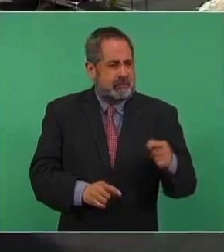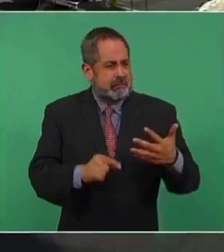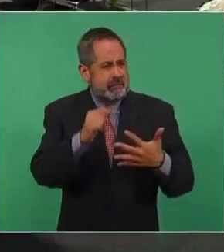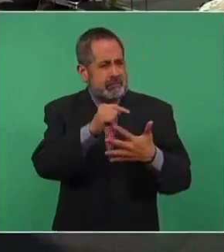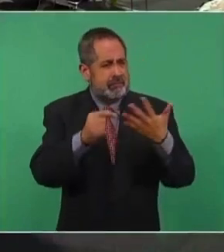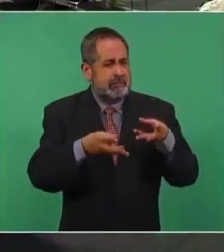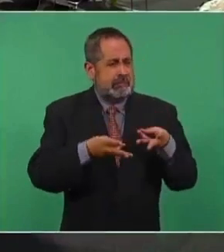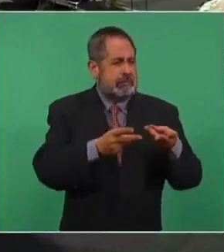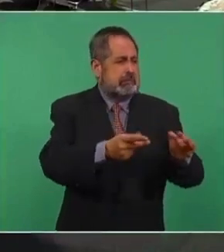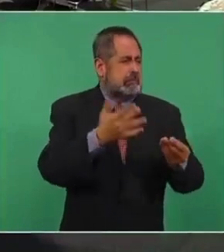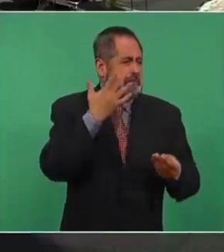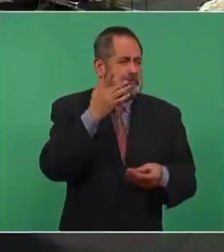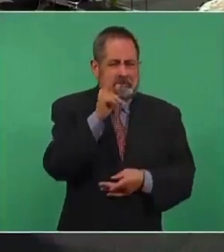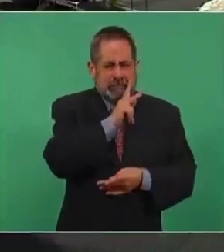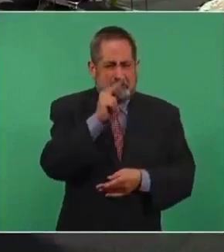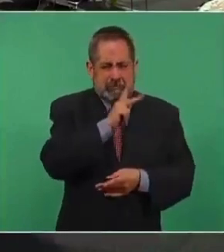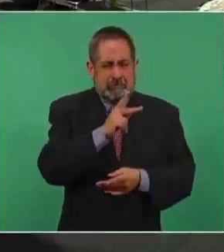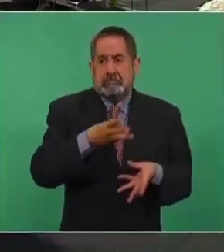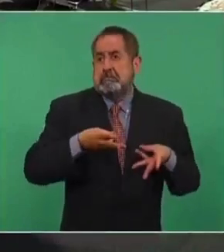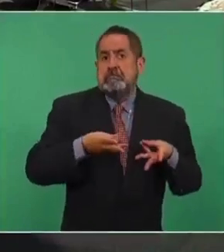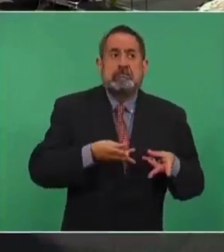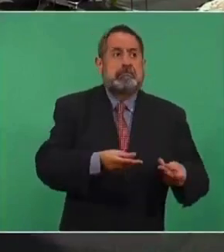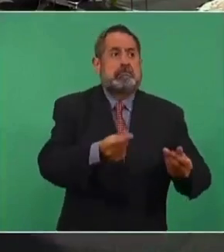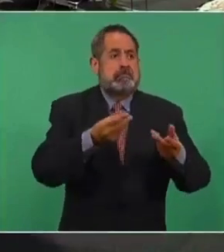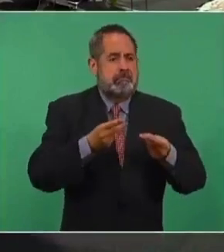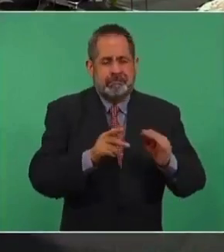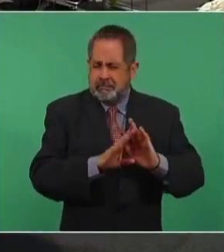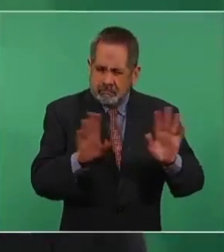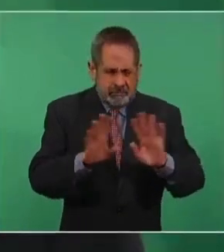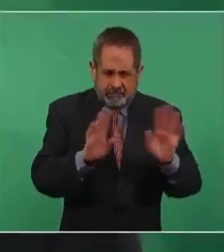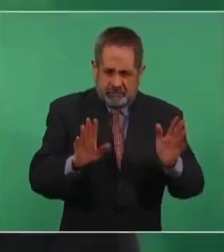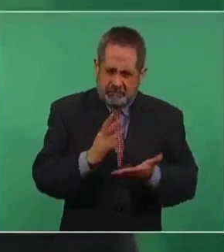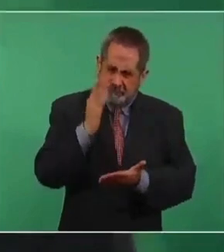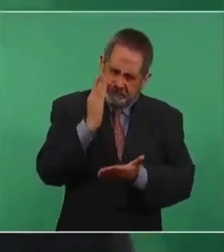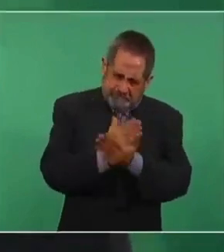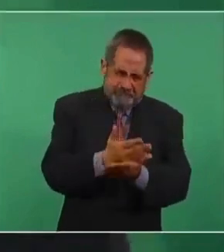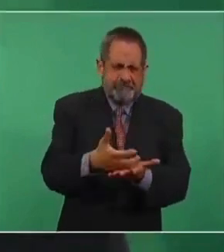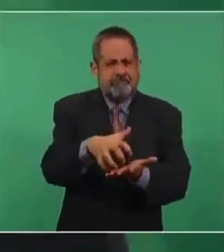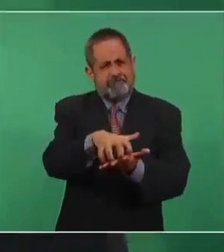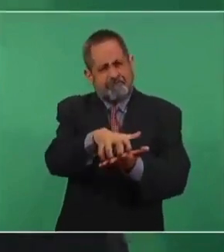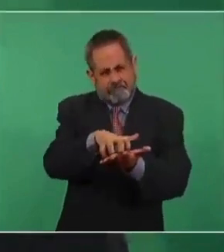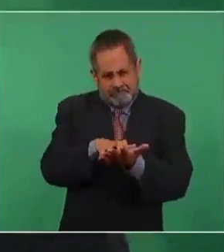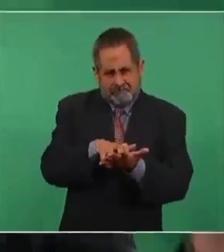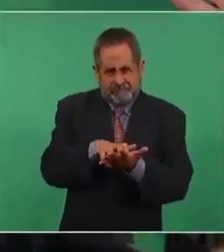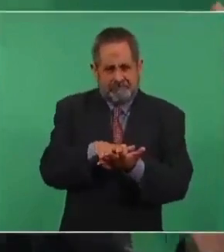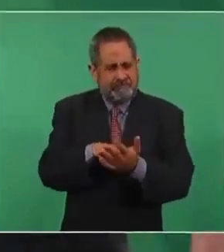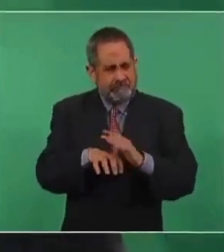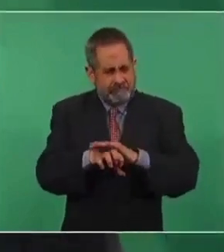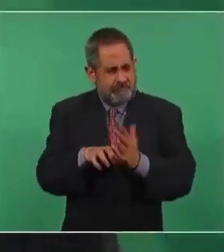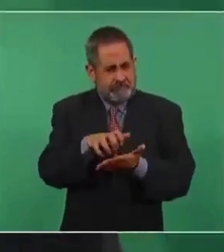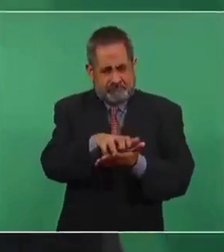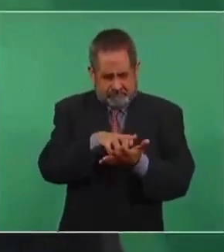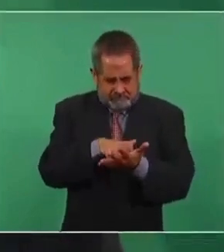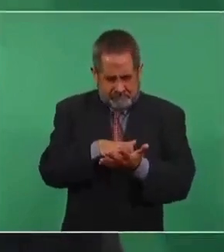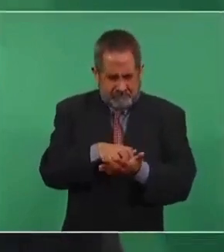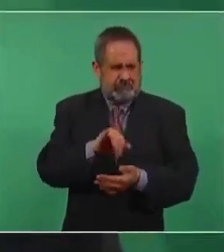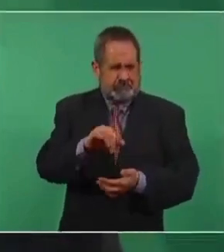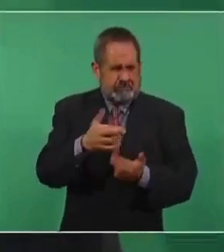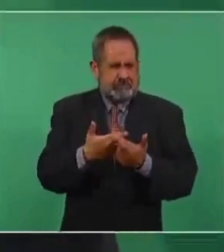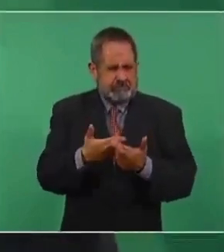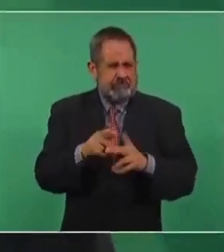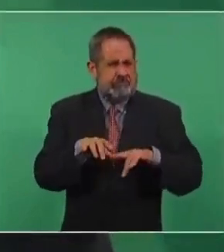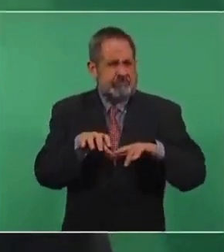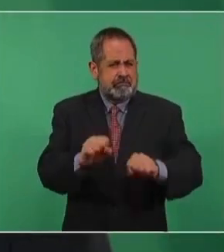gastos superfluos, austeridad republicana y alcanza el